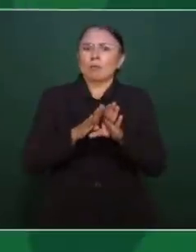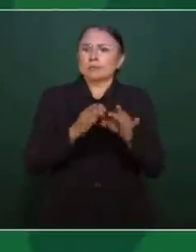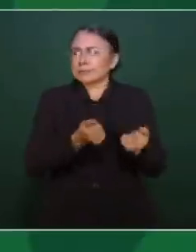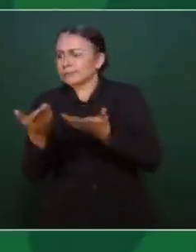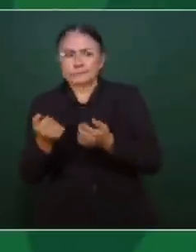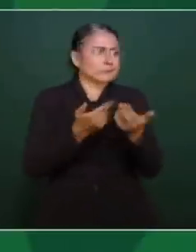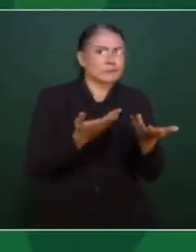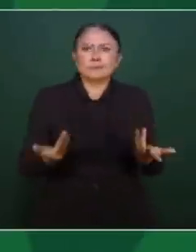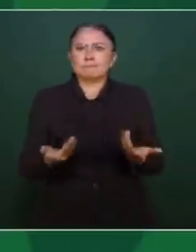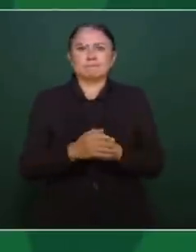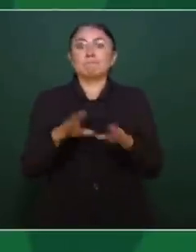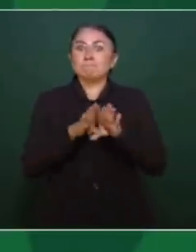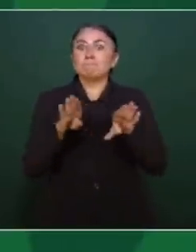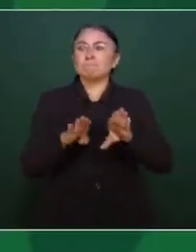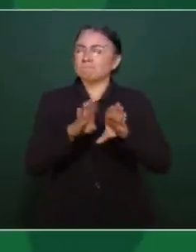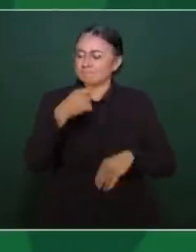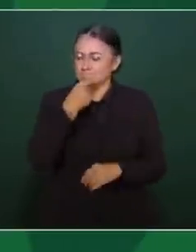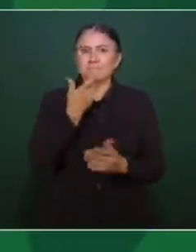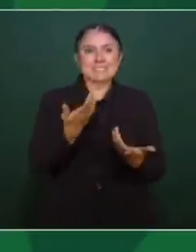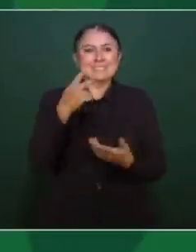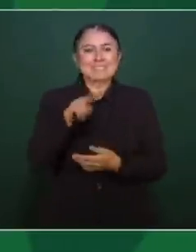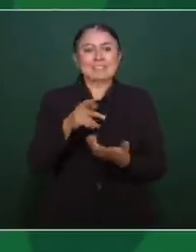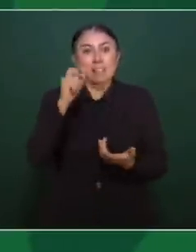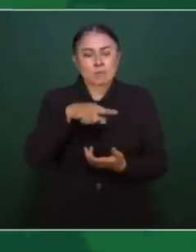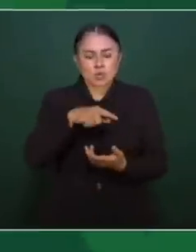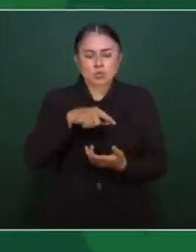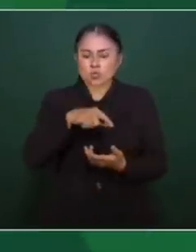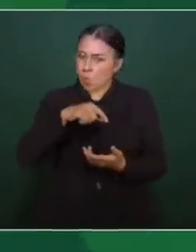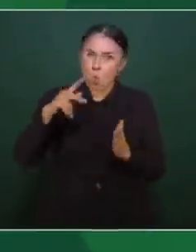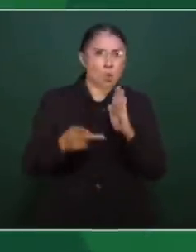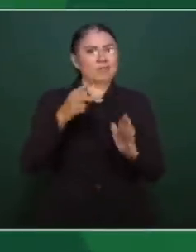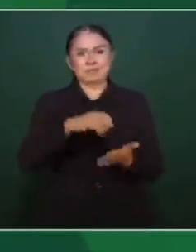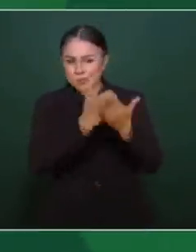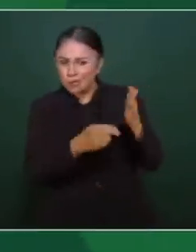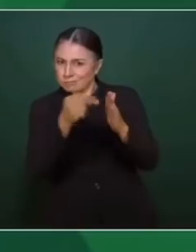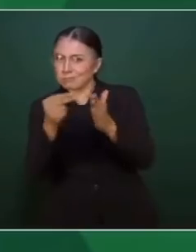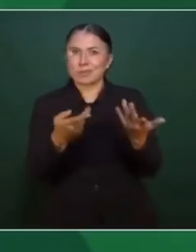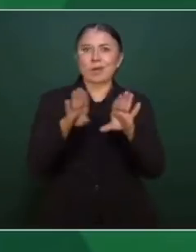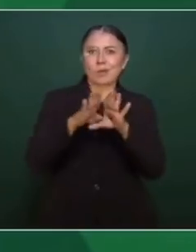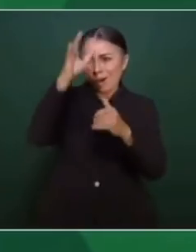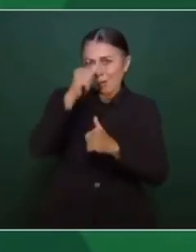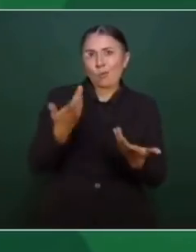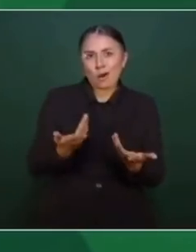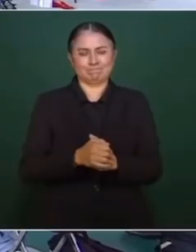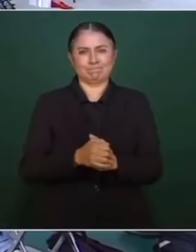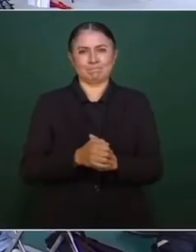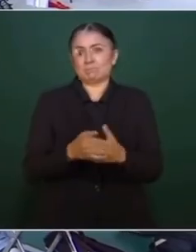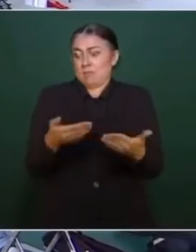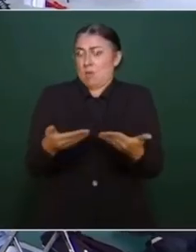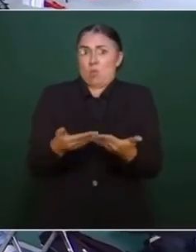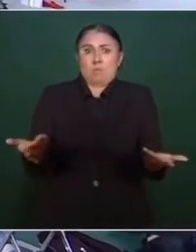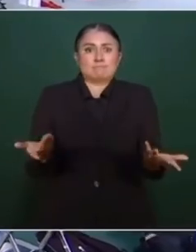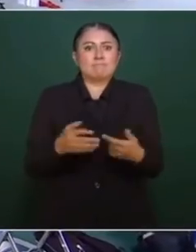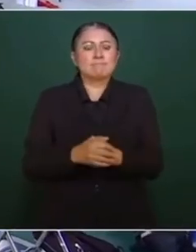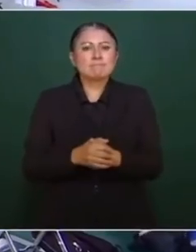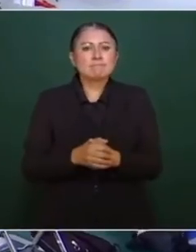hacerlos llegar. Ahí también otro contrato. Ahí tenían también otro contrato de distribución. Ahora,